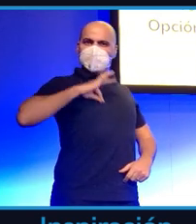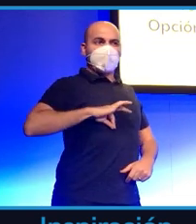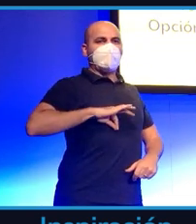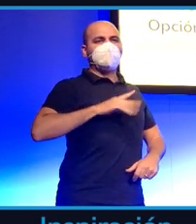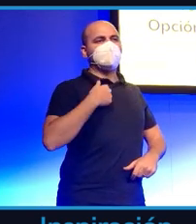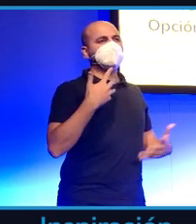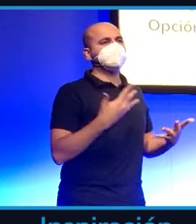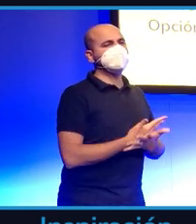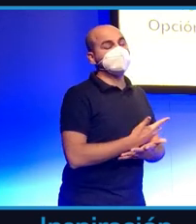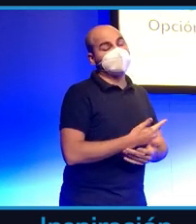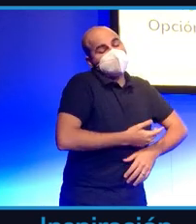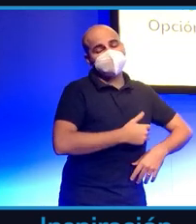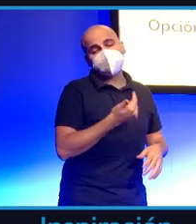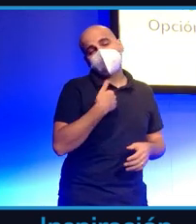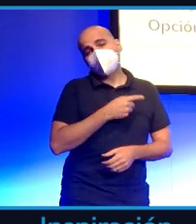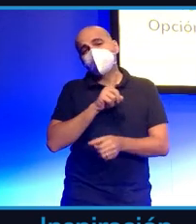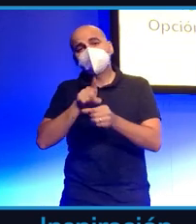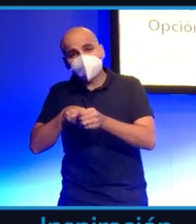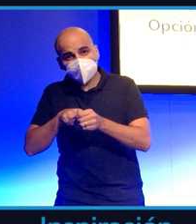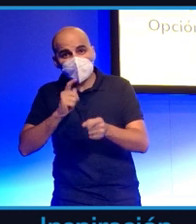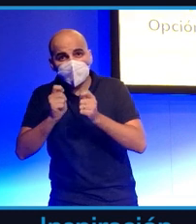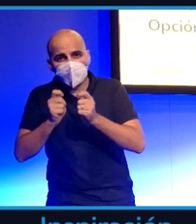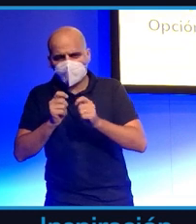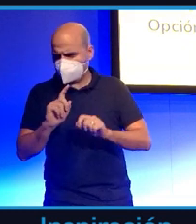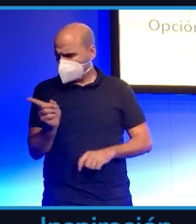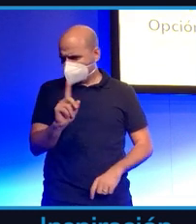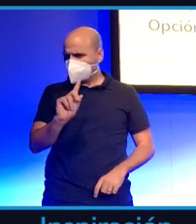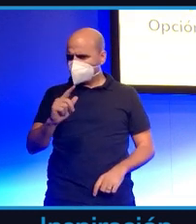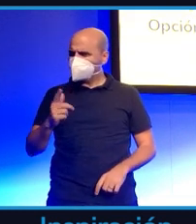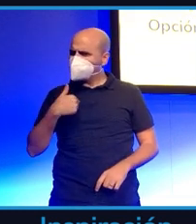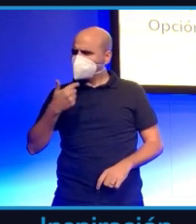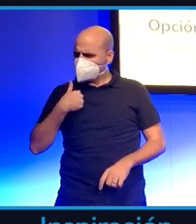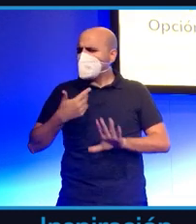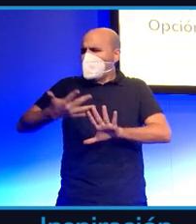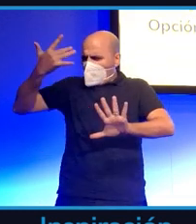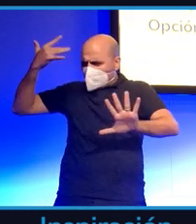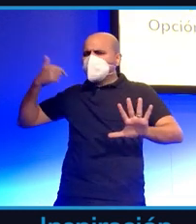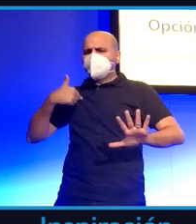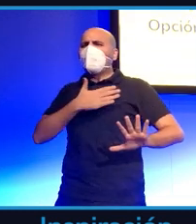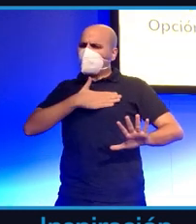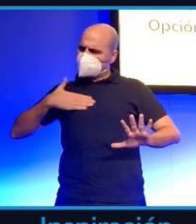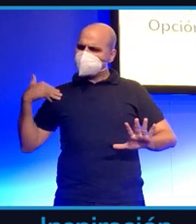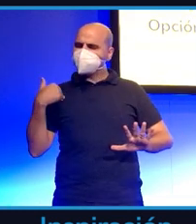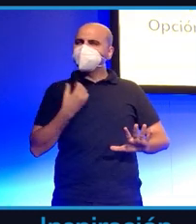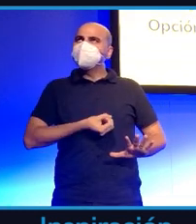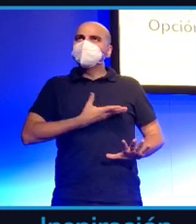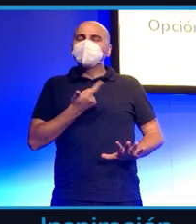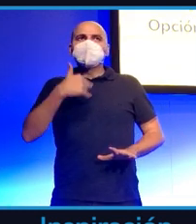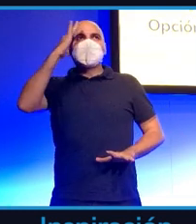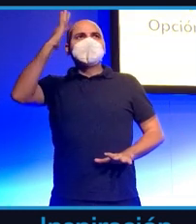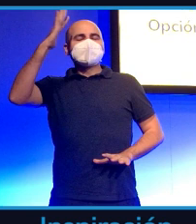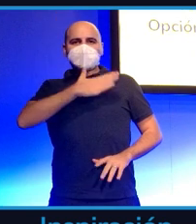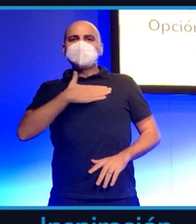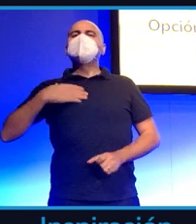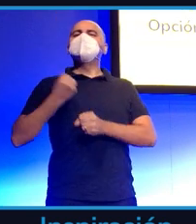en periodistas, en presentadores de informativos, yo ya quería ser periodista. Entonces, hay mucha gente, es